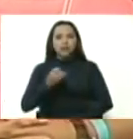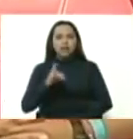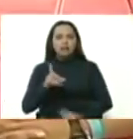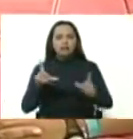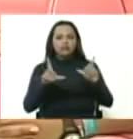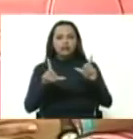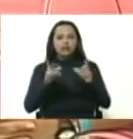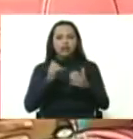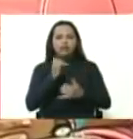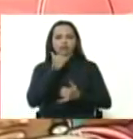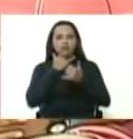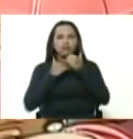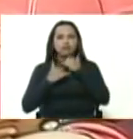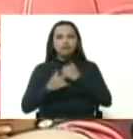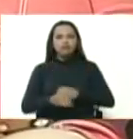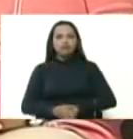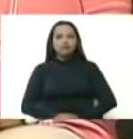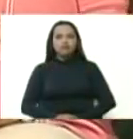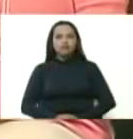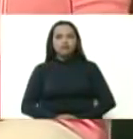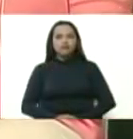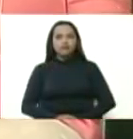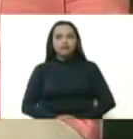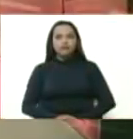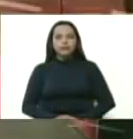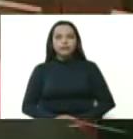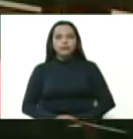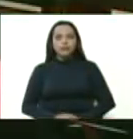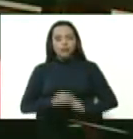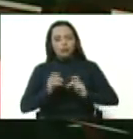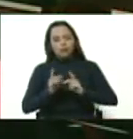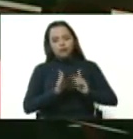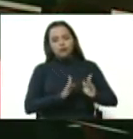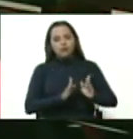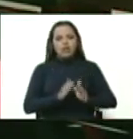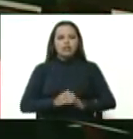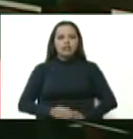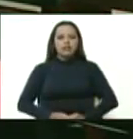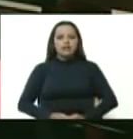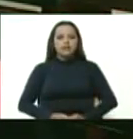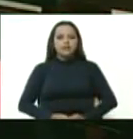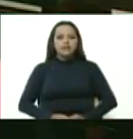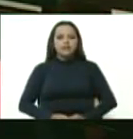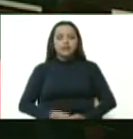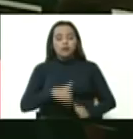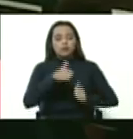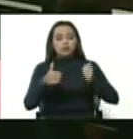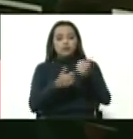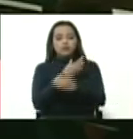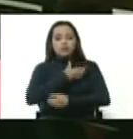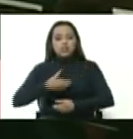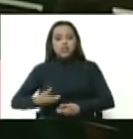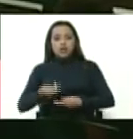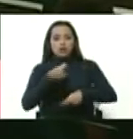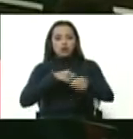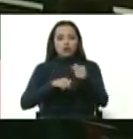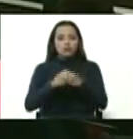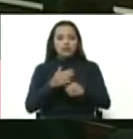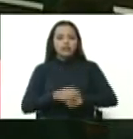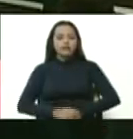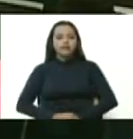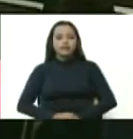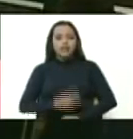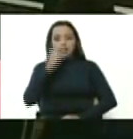Márquez? Señor vicepresidente de economía. Caretel Aizami. Señor ministro de agricultura y tierra.